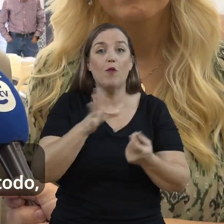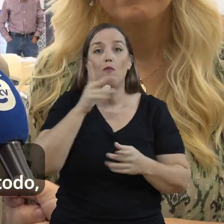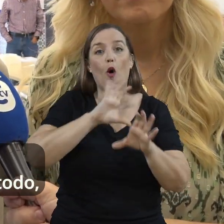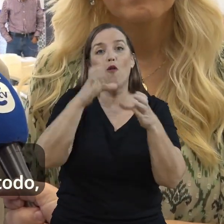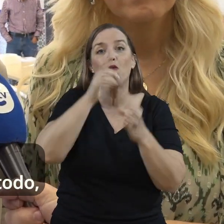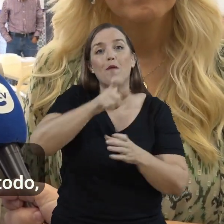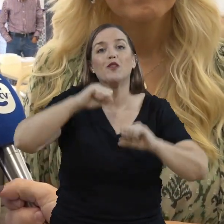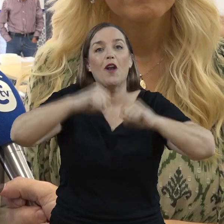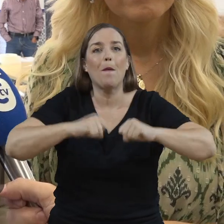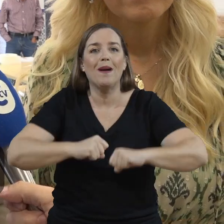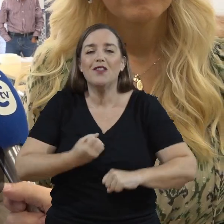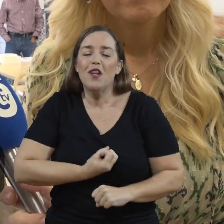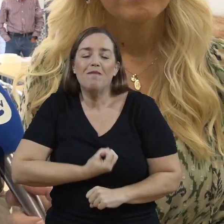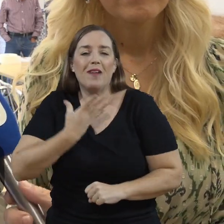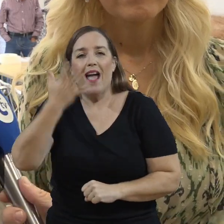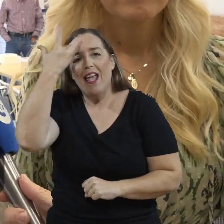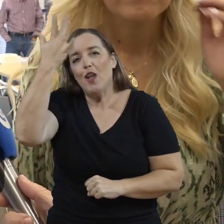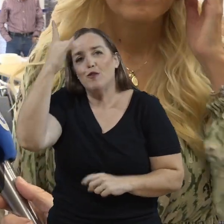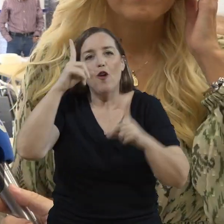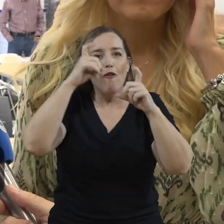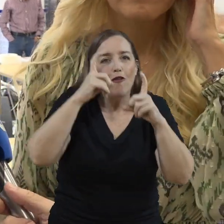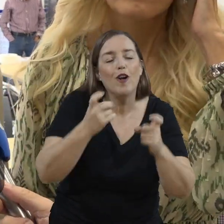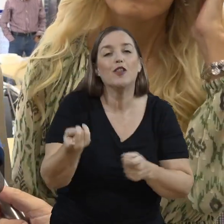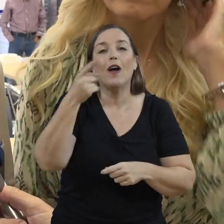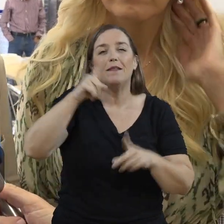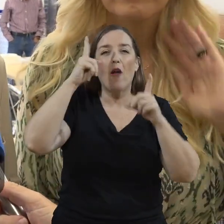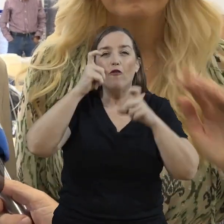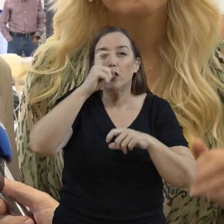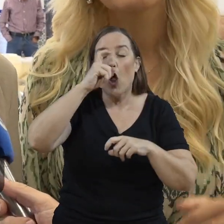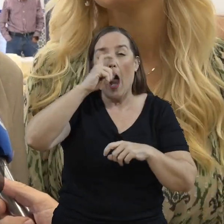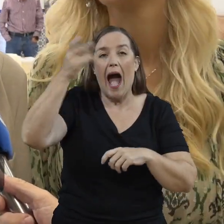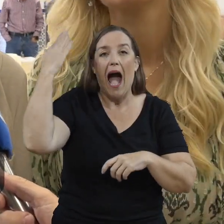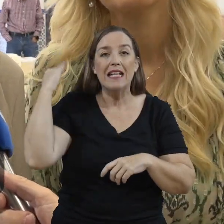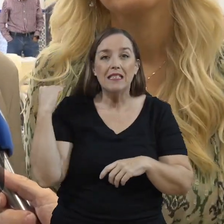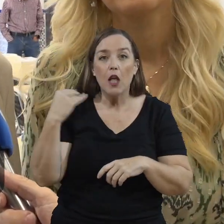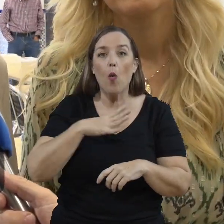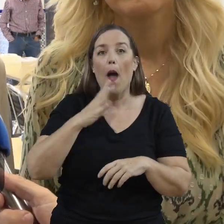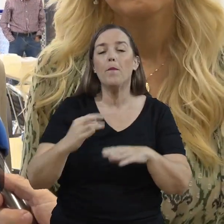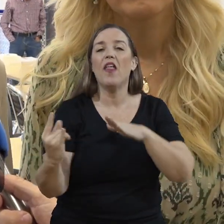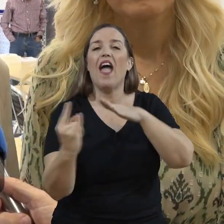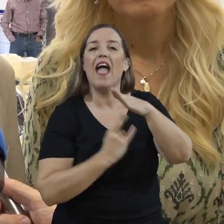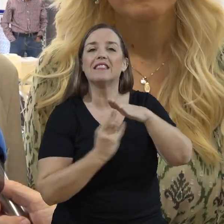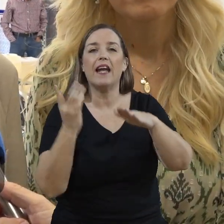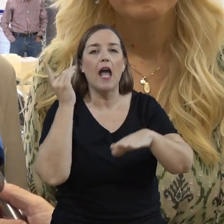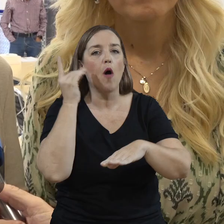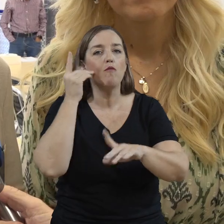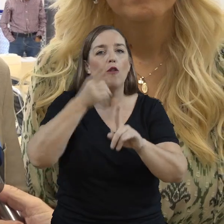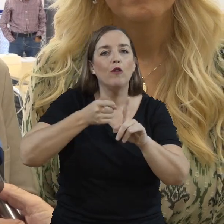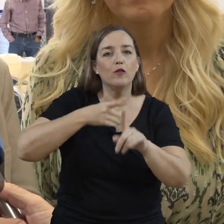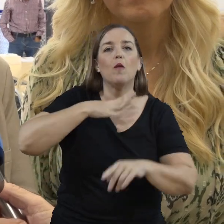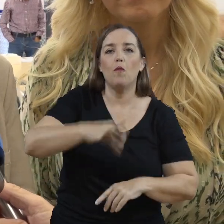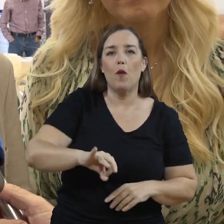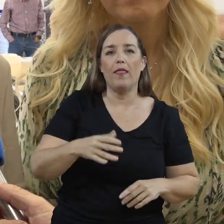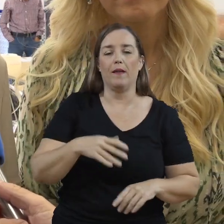las fotografías, sobre todo, que es algo que a ellos les apasiona, tener las fotos de sus familiares y poder verlas y editarlas y